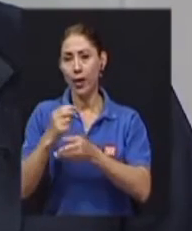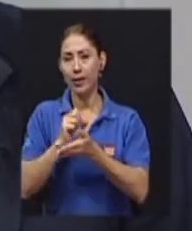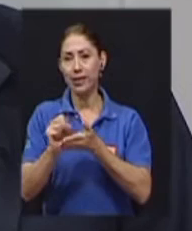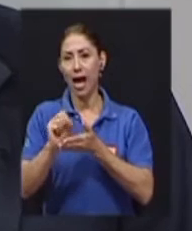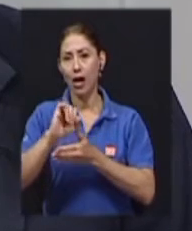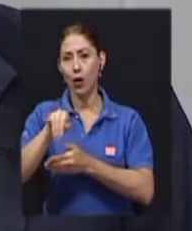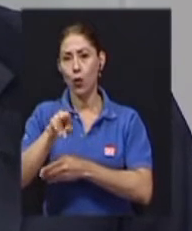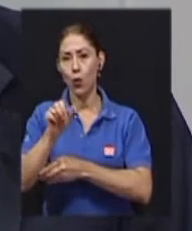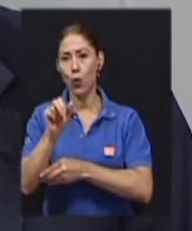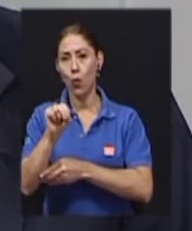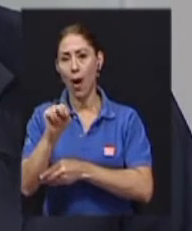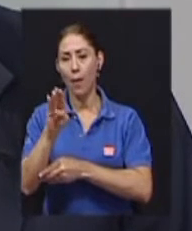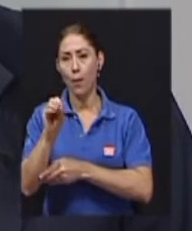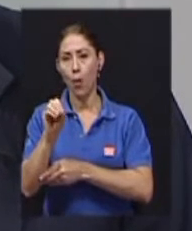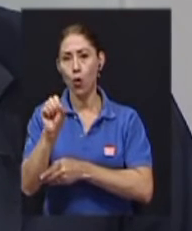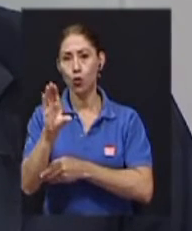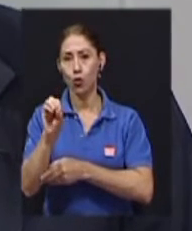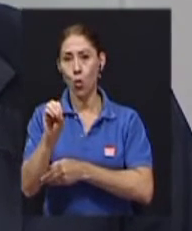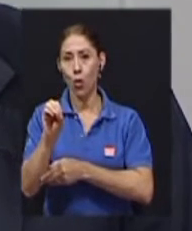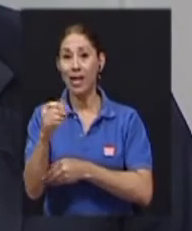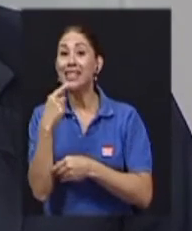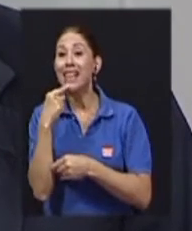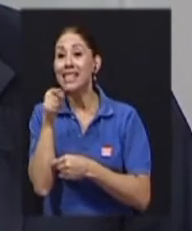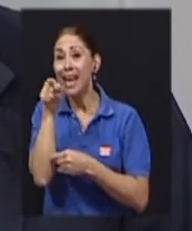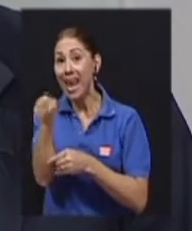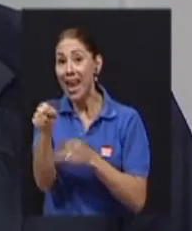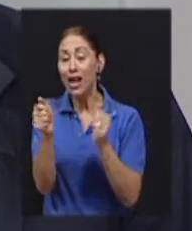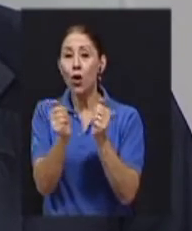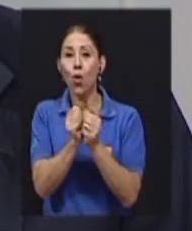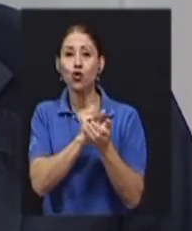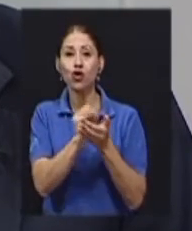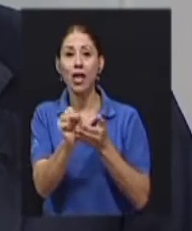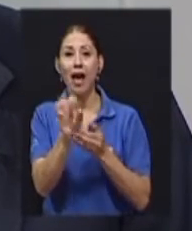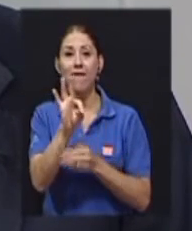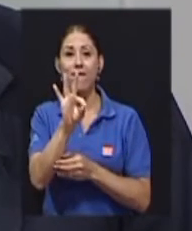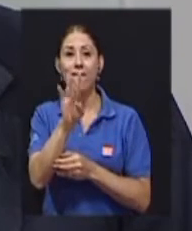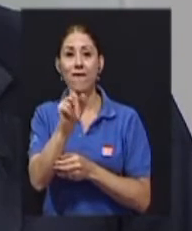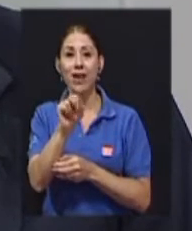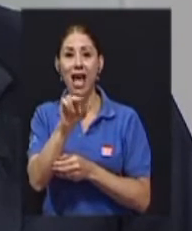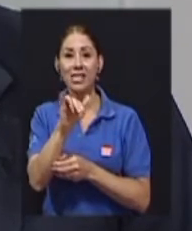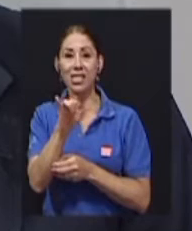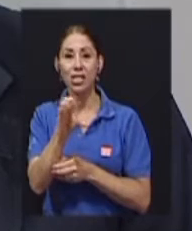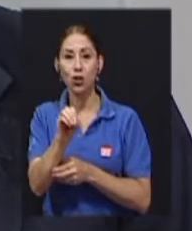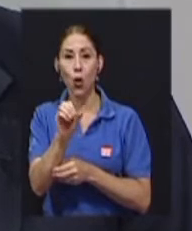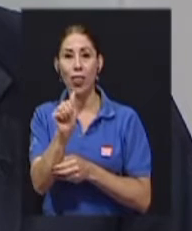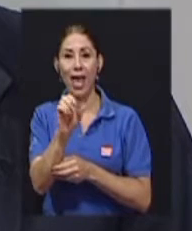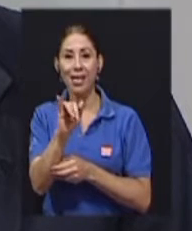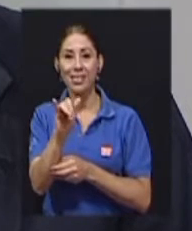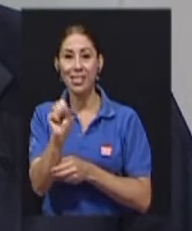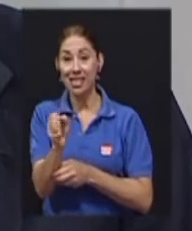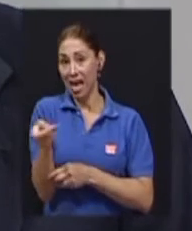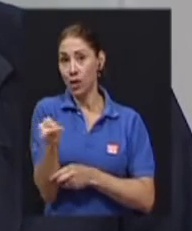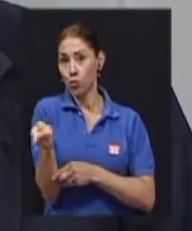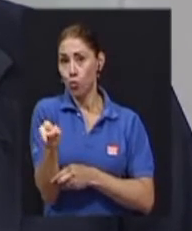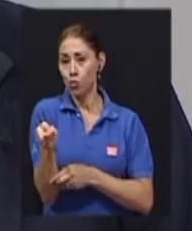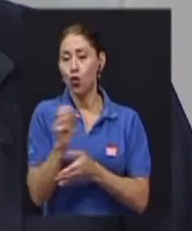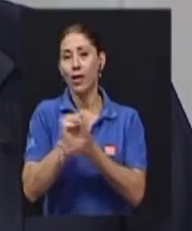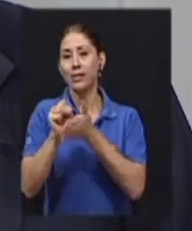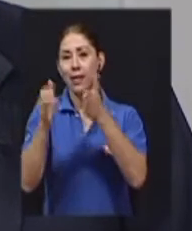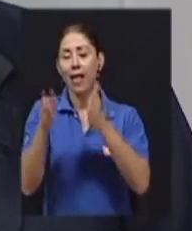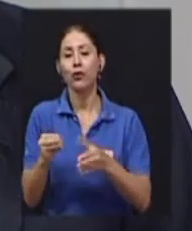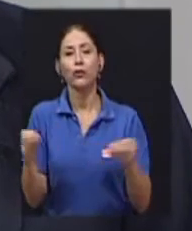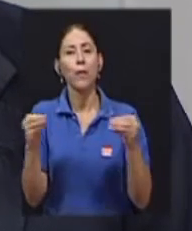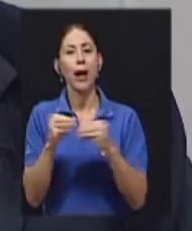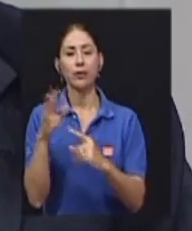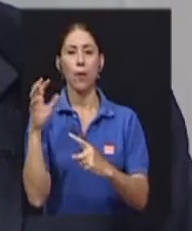junto con San Francisco de Asís son los santos más populares en toda la iglesia. Y